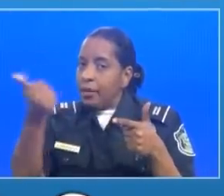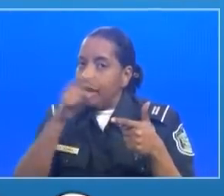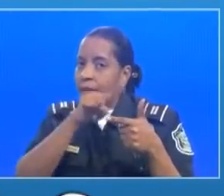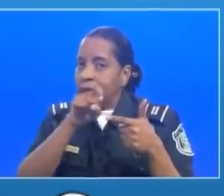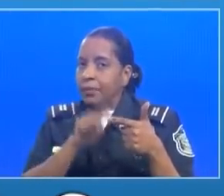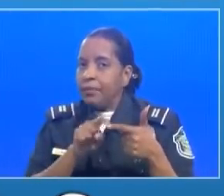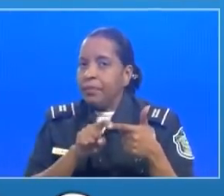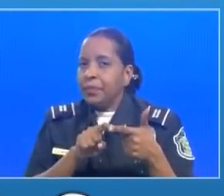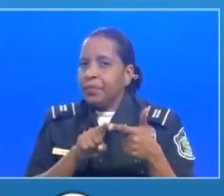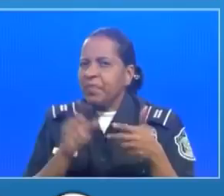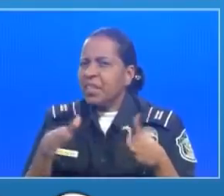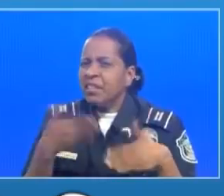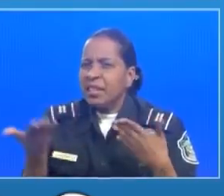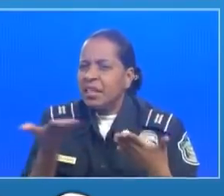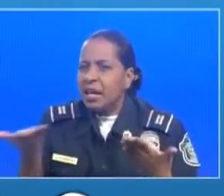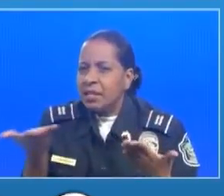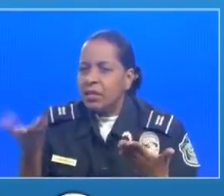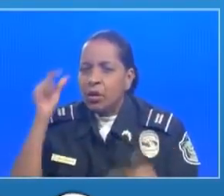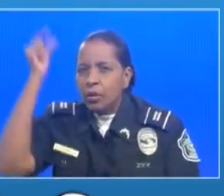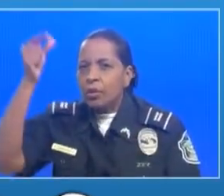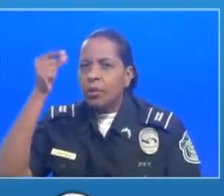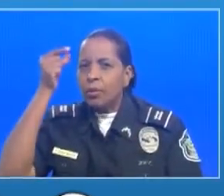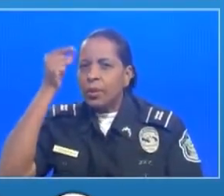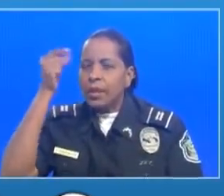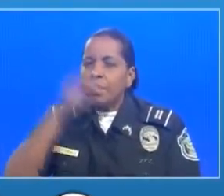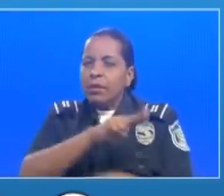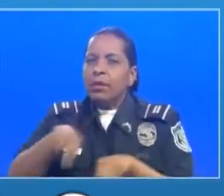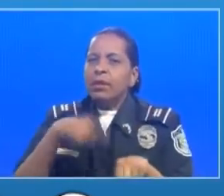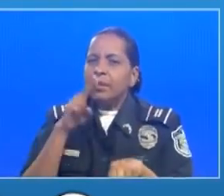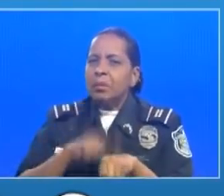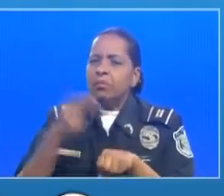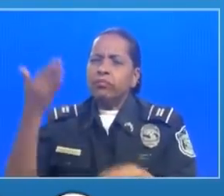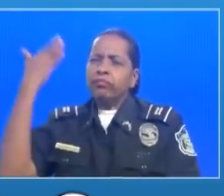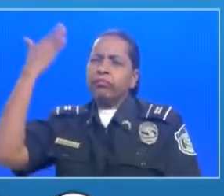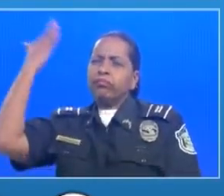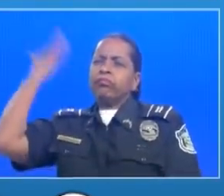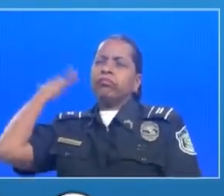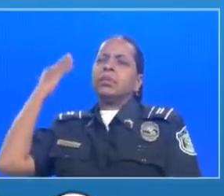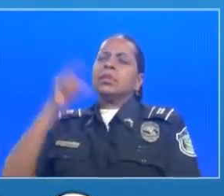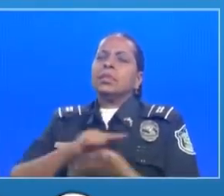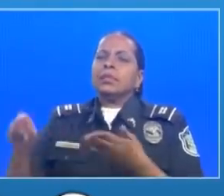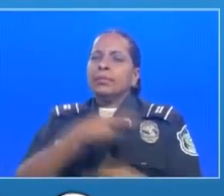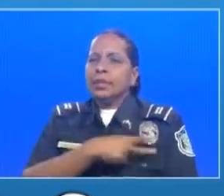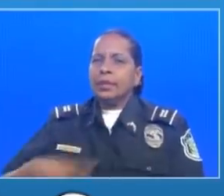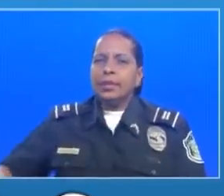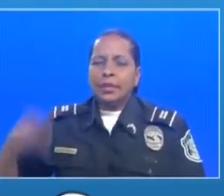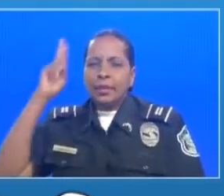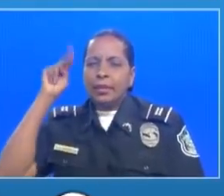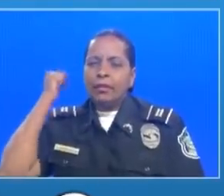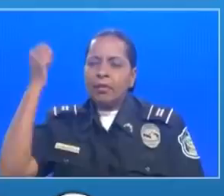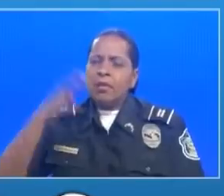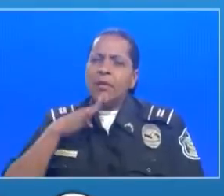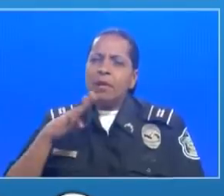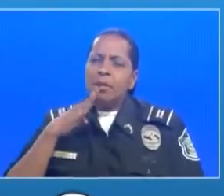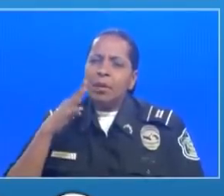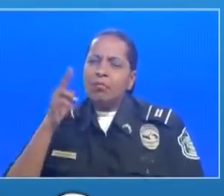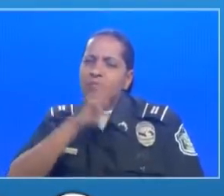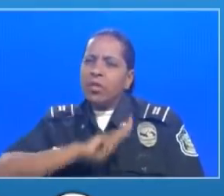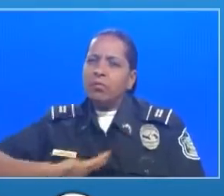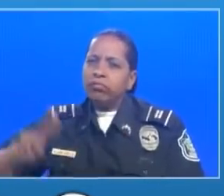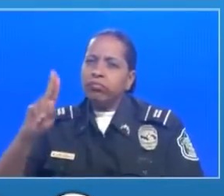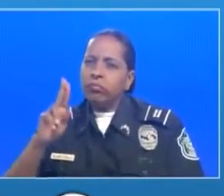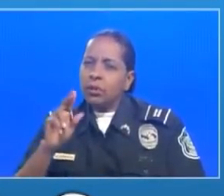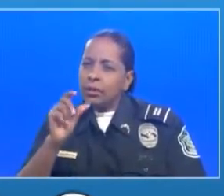¿qué está haciendo el gobierno nacional hace un par de semanas el señor presidente habló de la utilización de